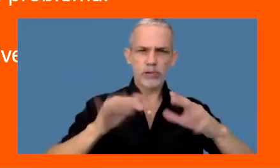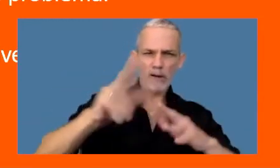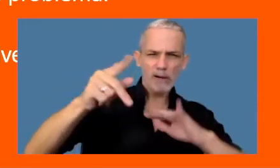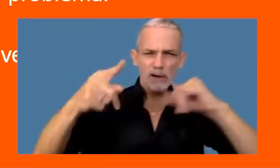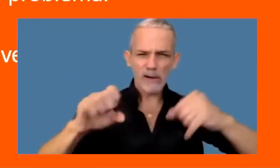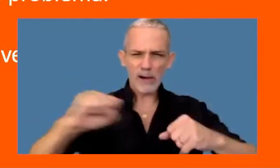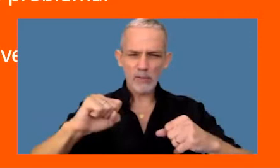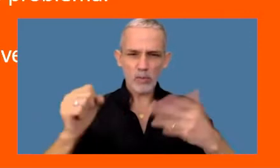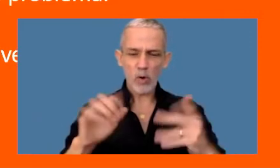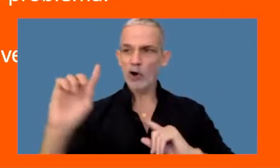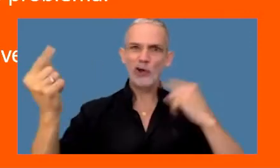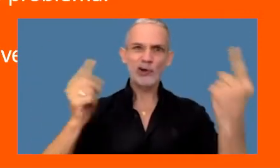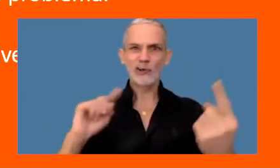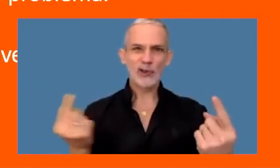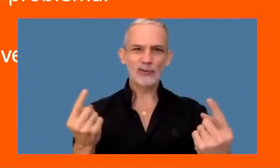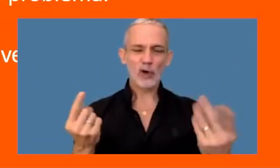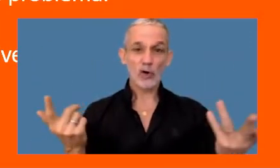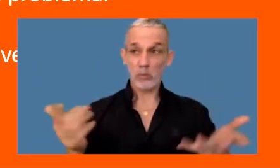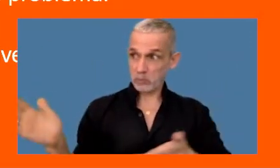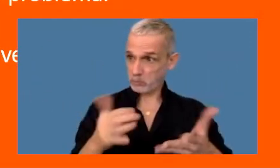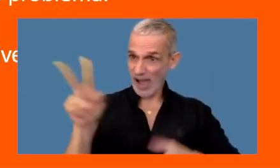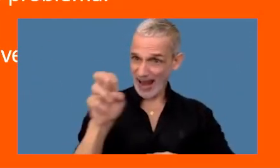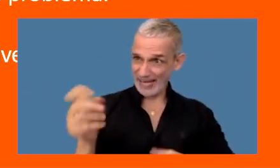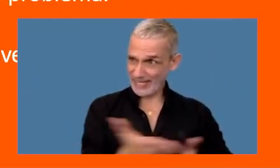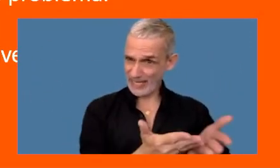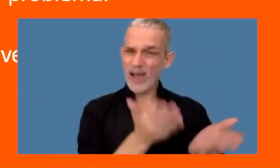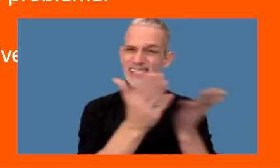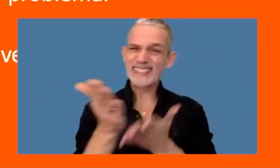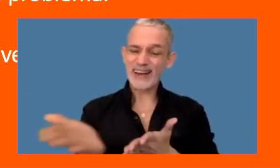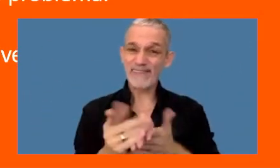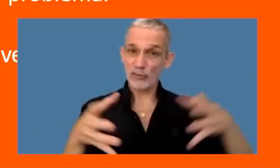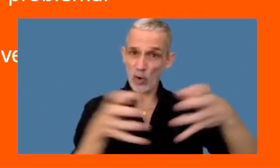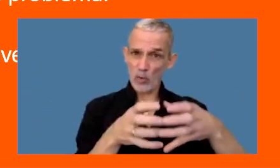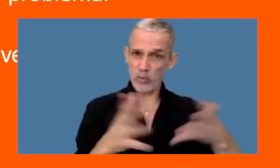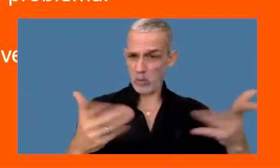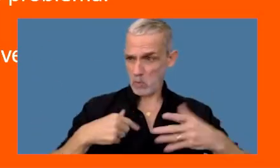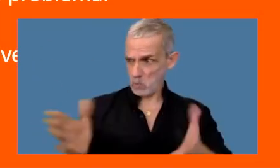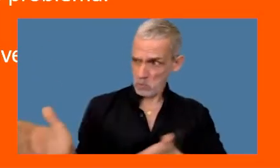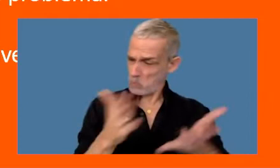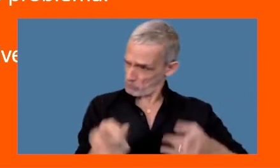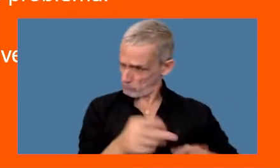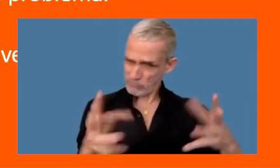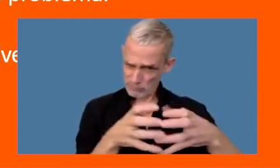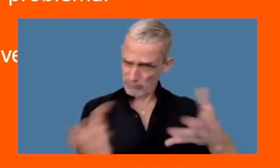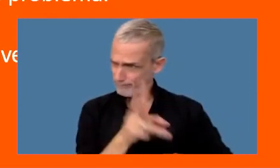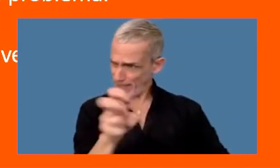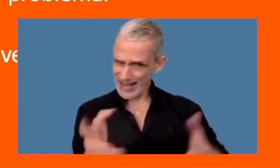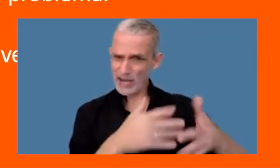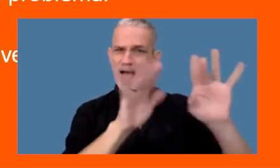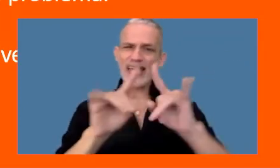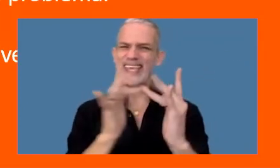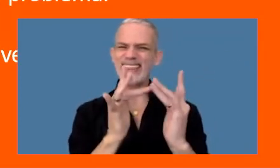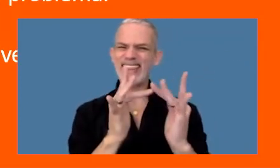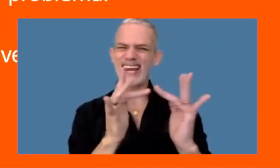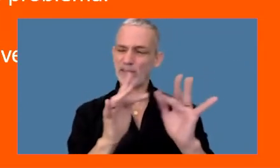lobos solitarios que le alquilan o le subcontratan servicios a las bandas organizadas lograron una